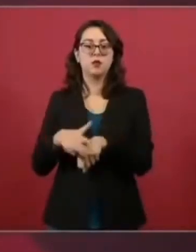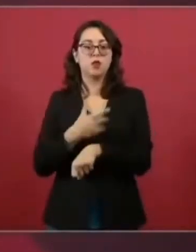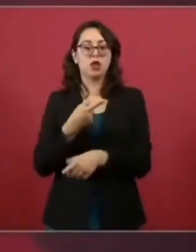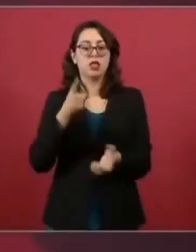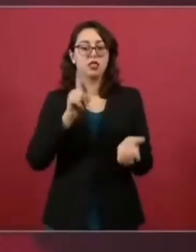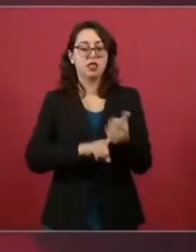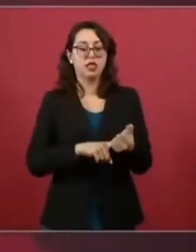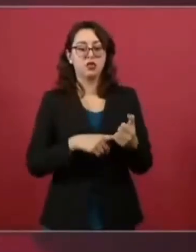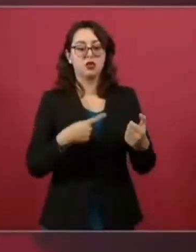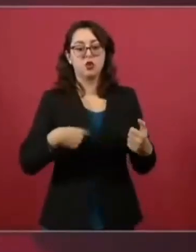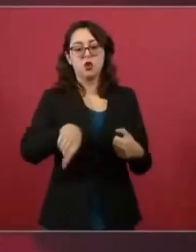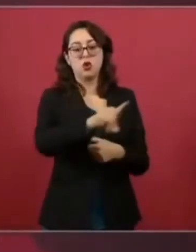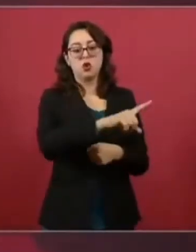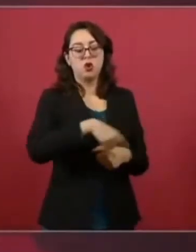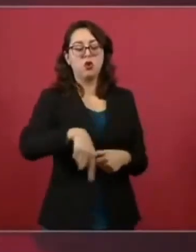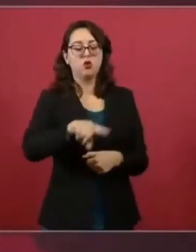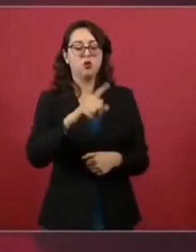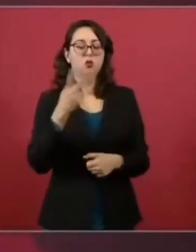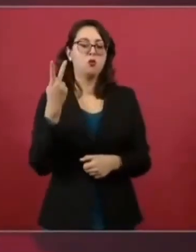político que dominó México.